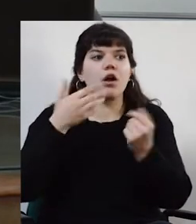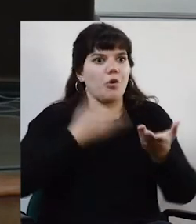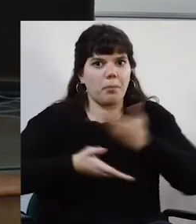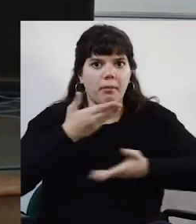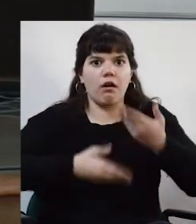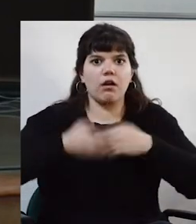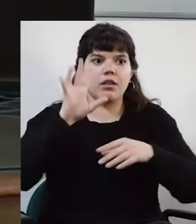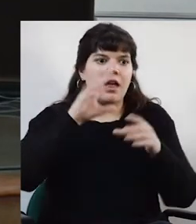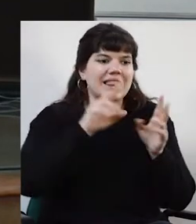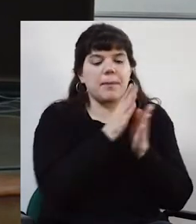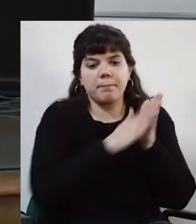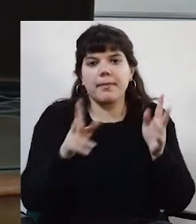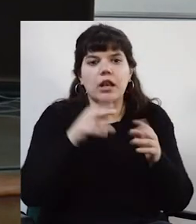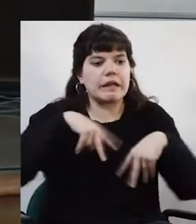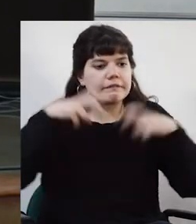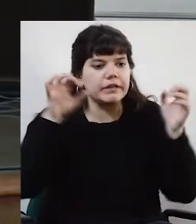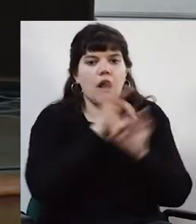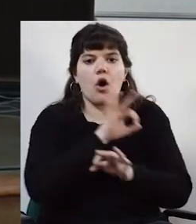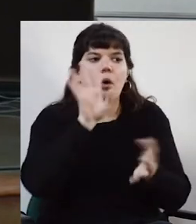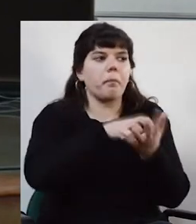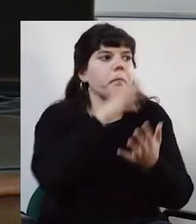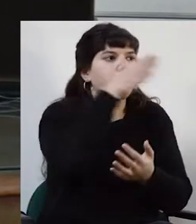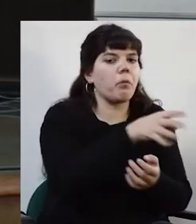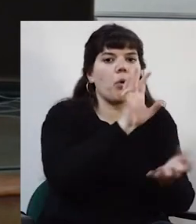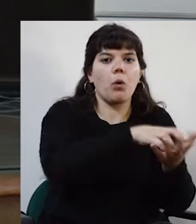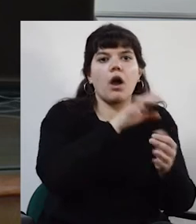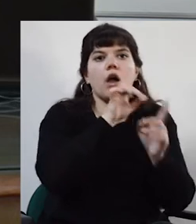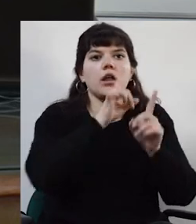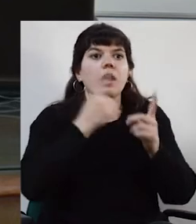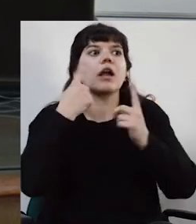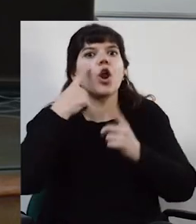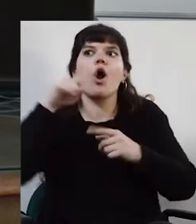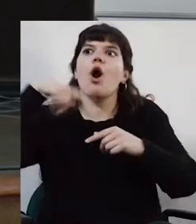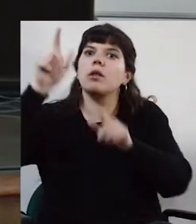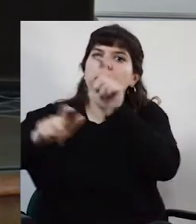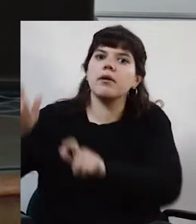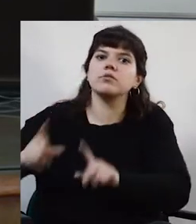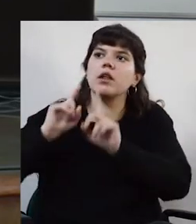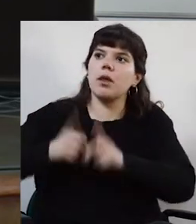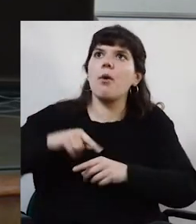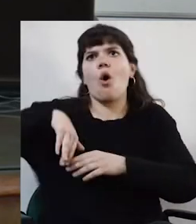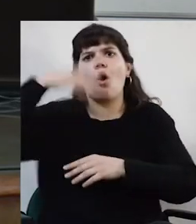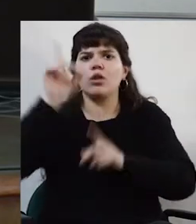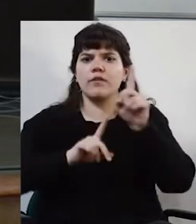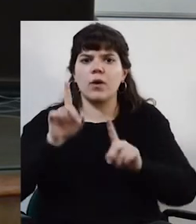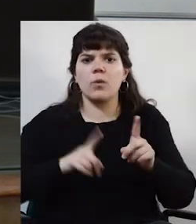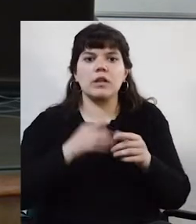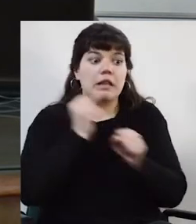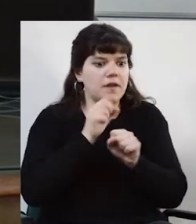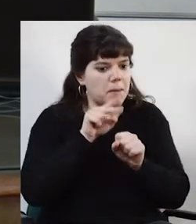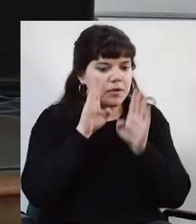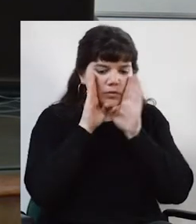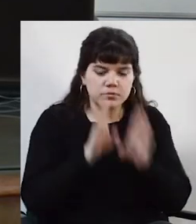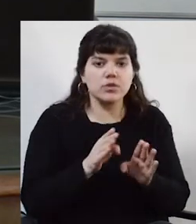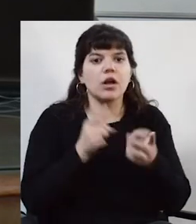compartiendo un periodo de investigación o una estancia en algún lugar y que a partir de ahí conocieron a otros colegas que estaban en otras universidades que estaban trabajando sobre los mismos